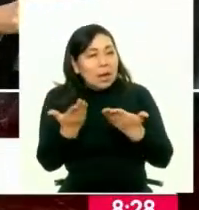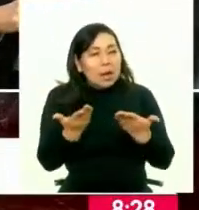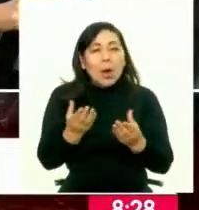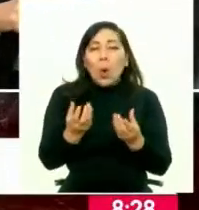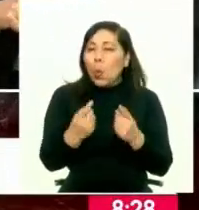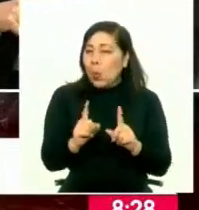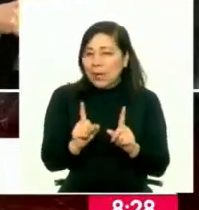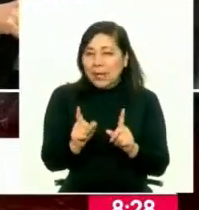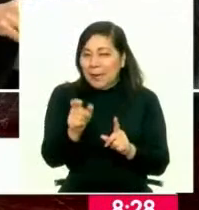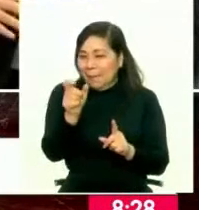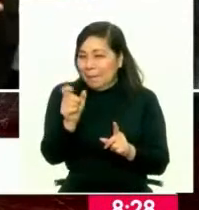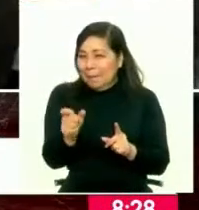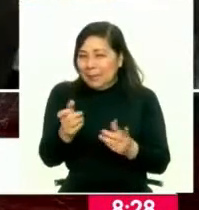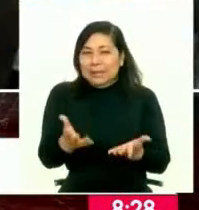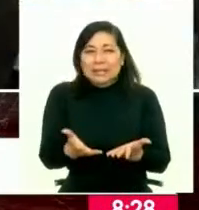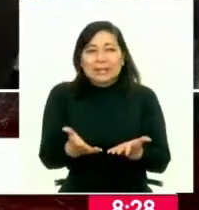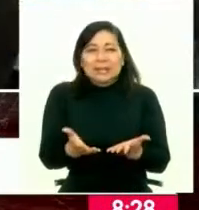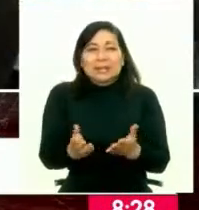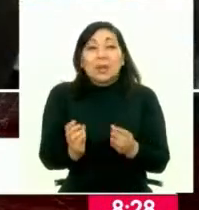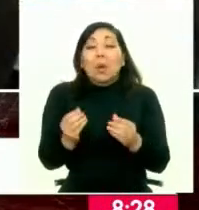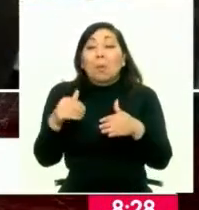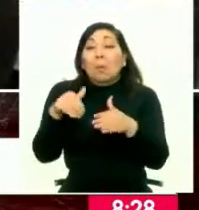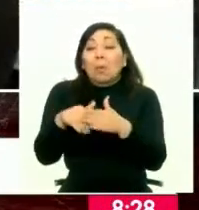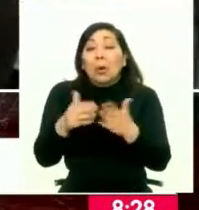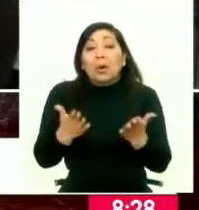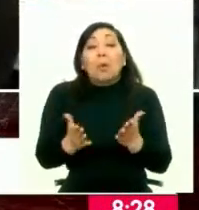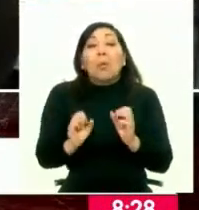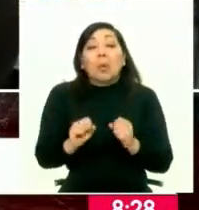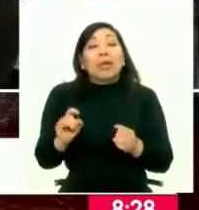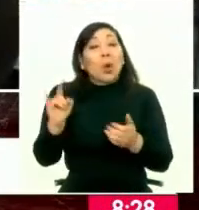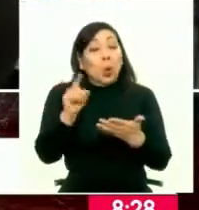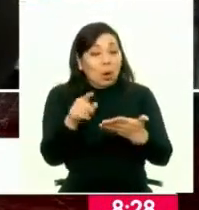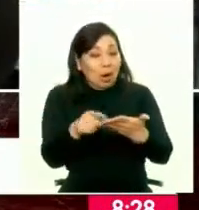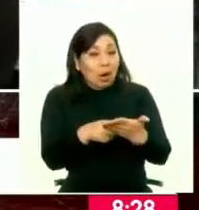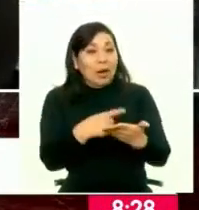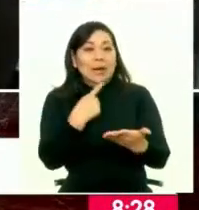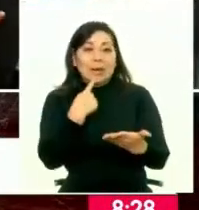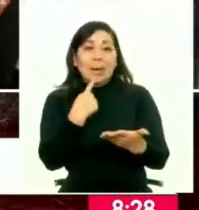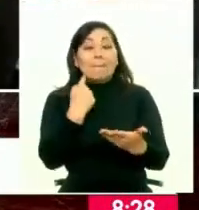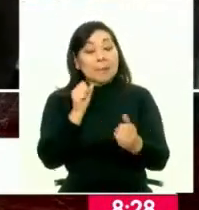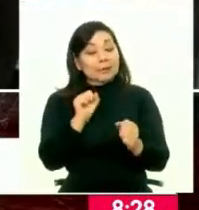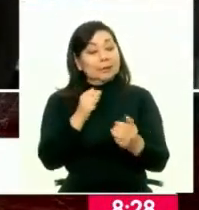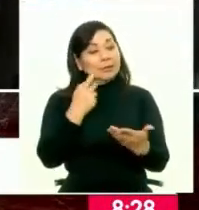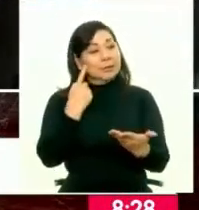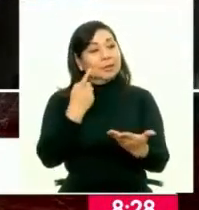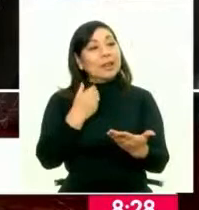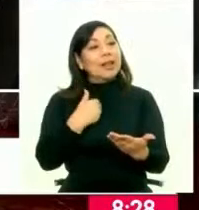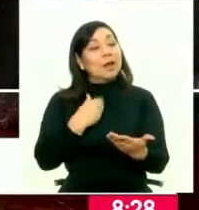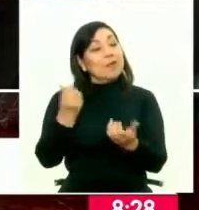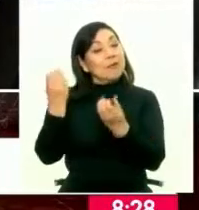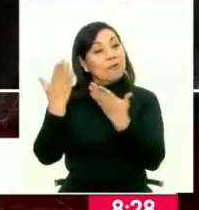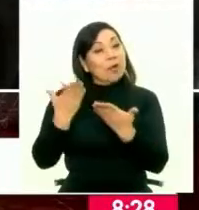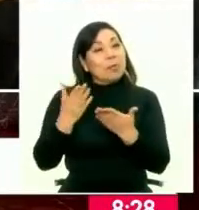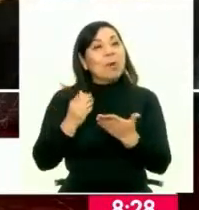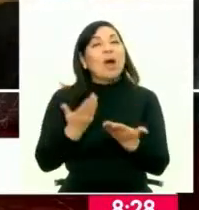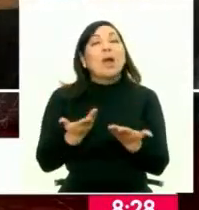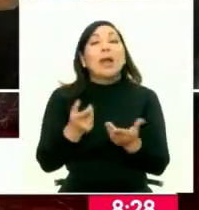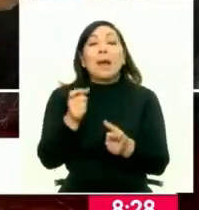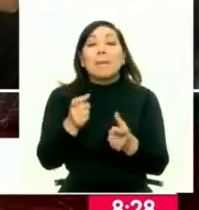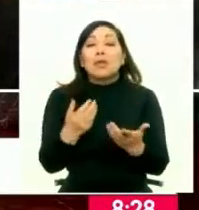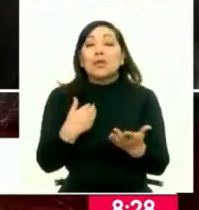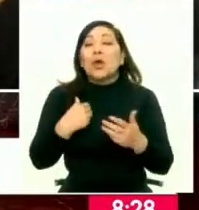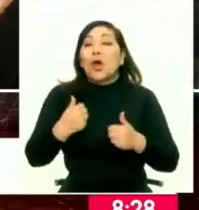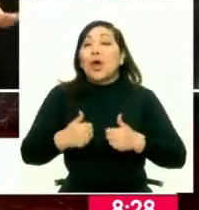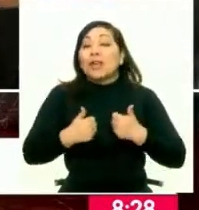Cualquier persona que esté postulando, por ejemplo, puede utilizarla mañana para poder obtener información sobre las personas